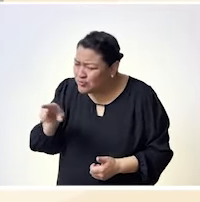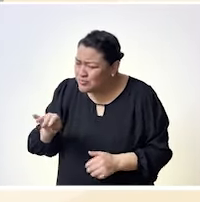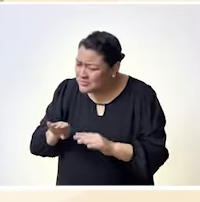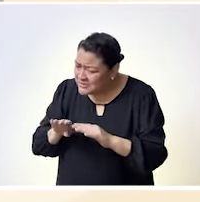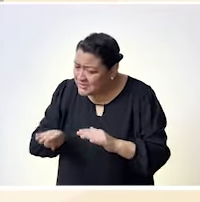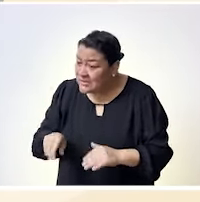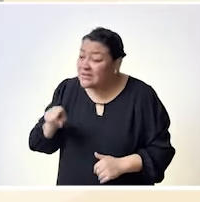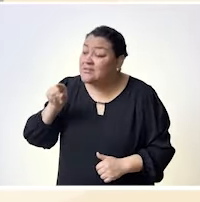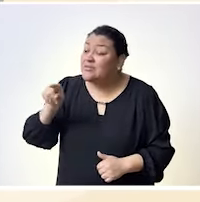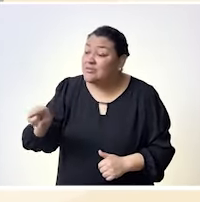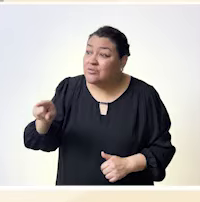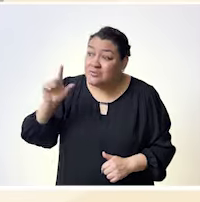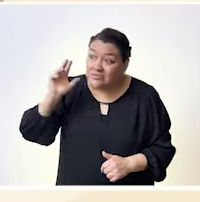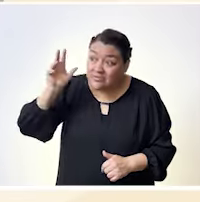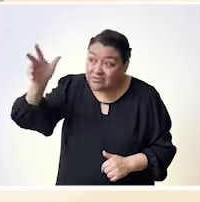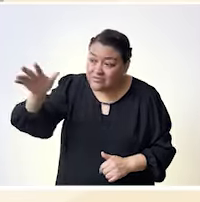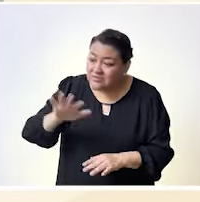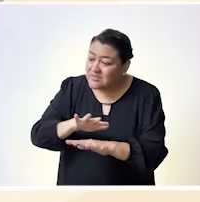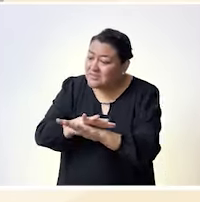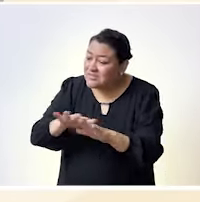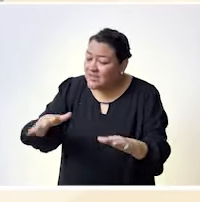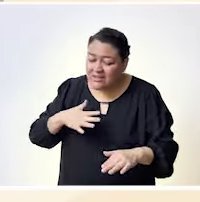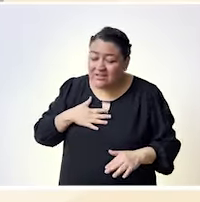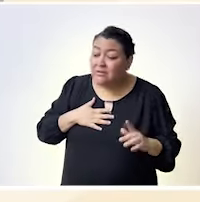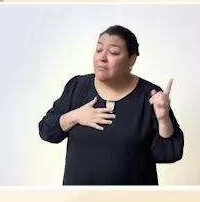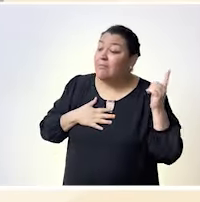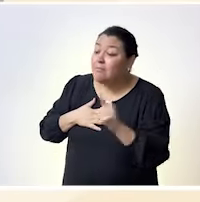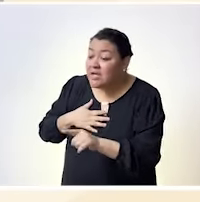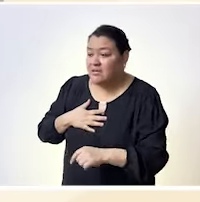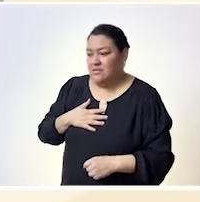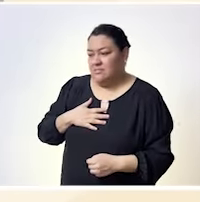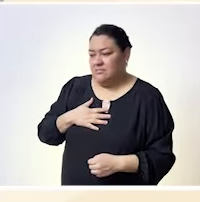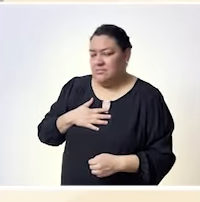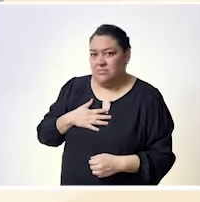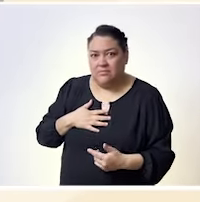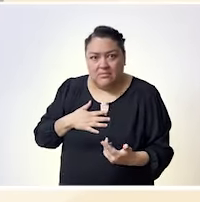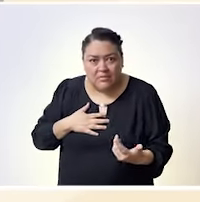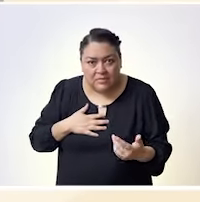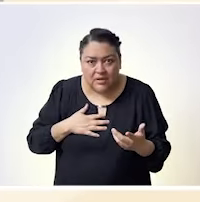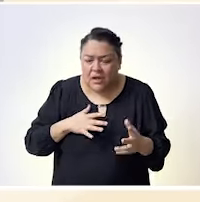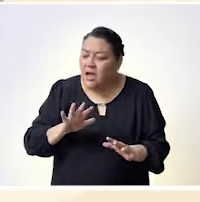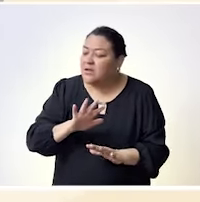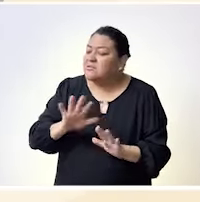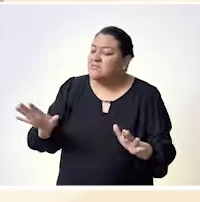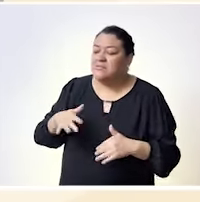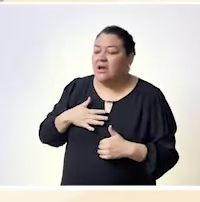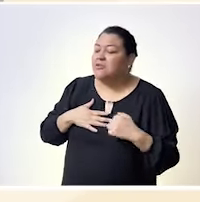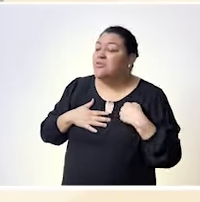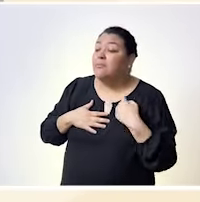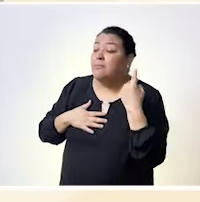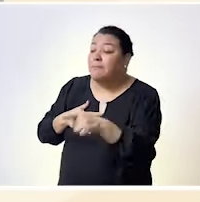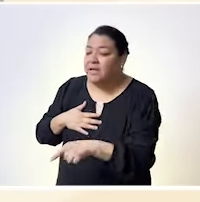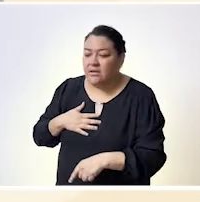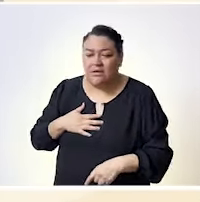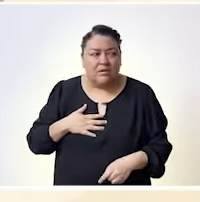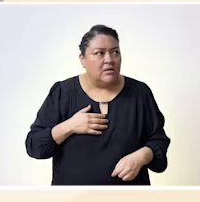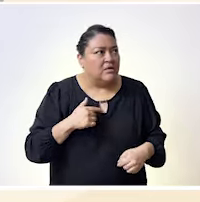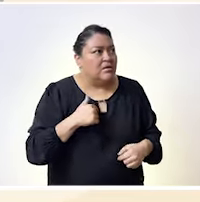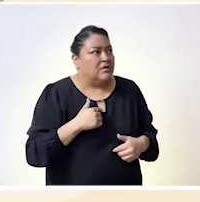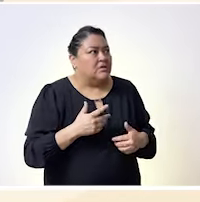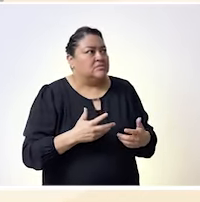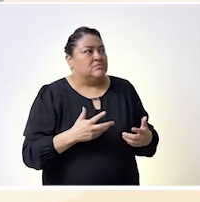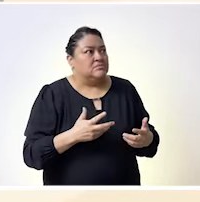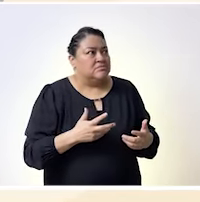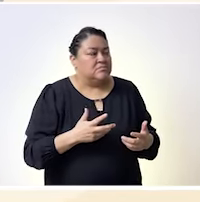justo no tendríamos que llevar la casa y estar para el marido nosotros podemos desarrollarnos tenemos